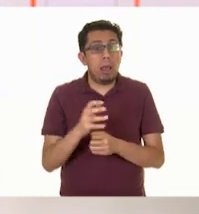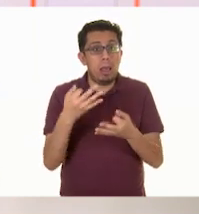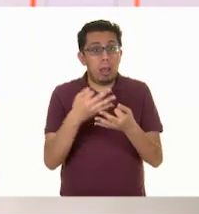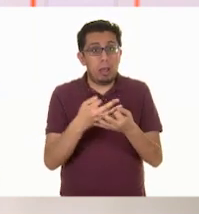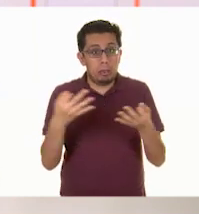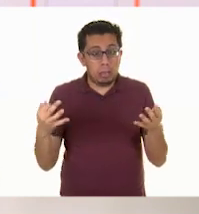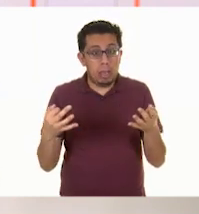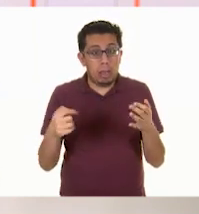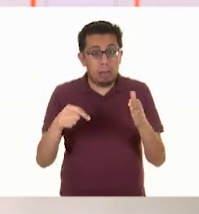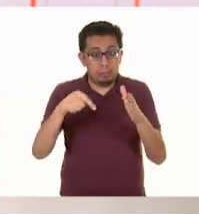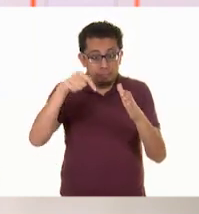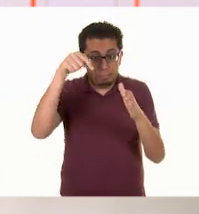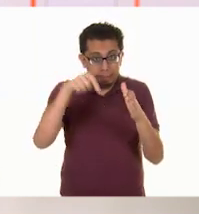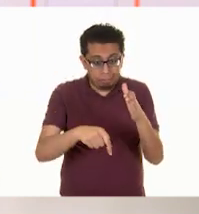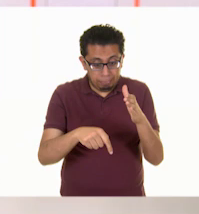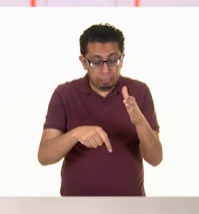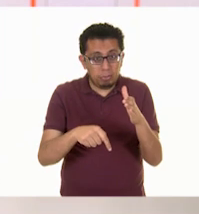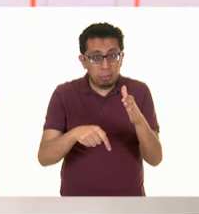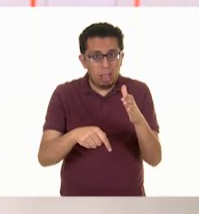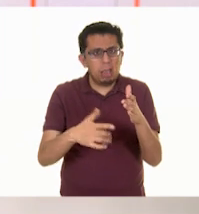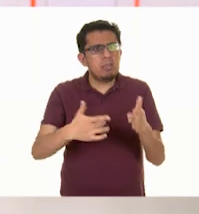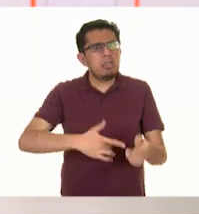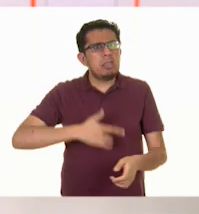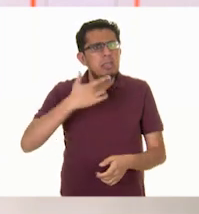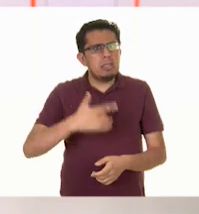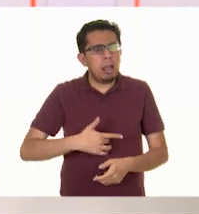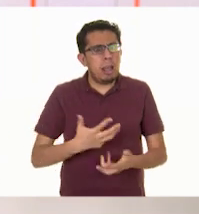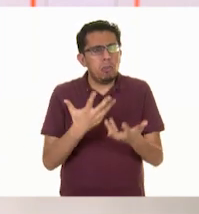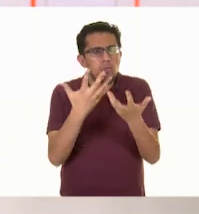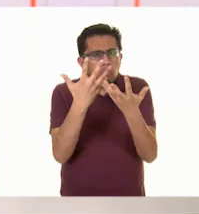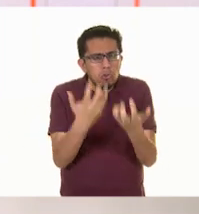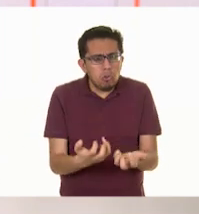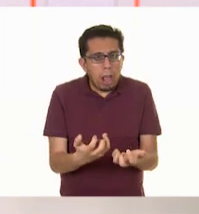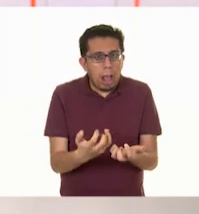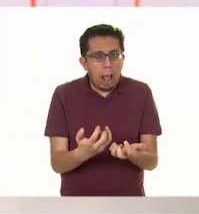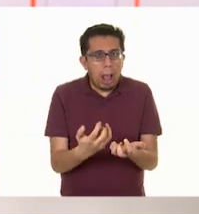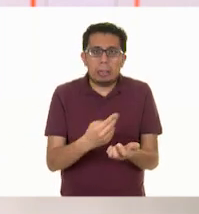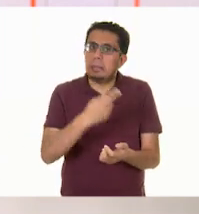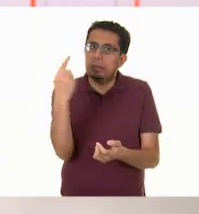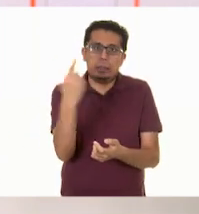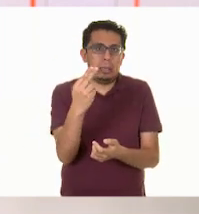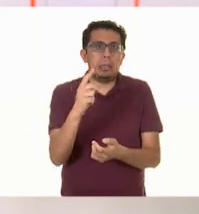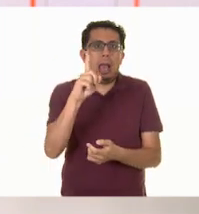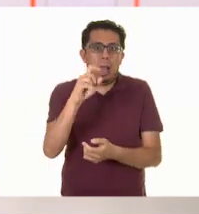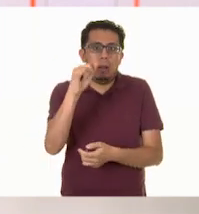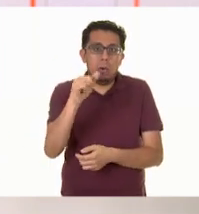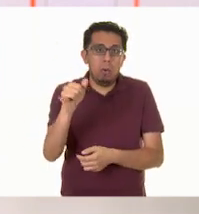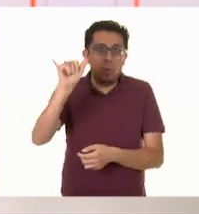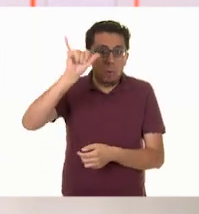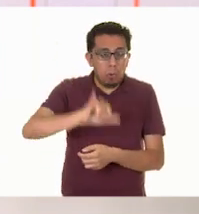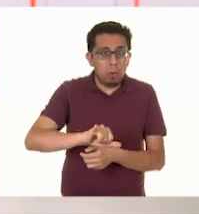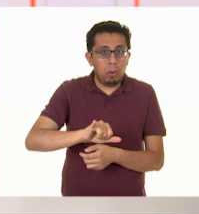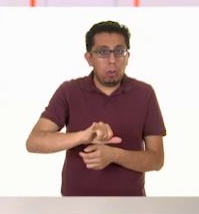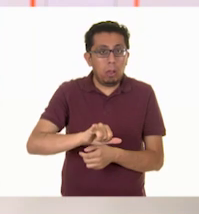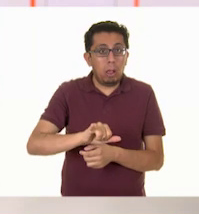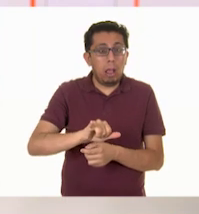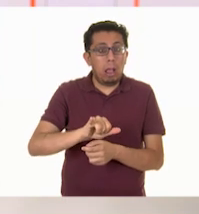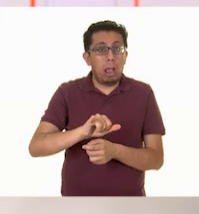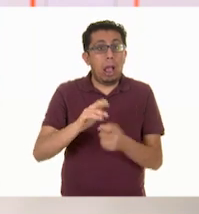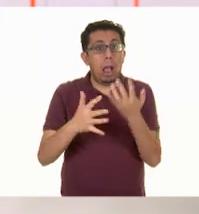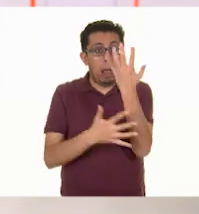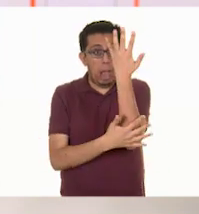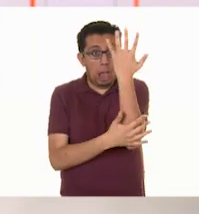y si se nota que la tierra está seca, debes regarlo. Cuando el árbol tiene limones,